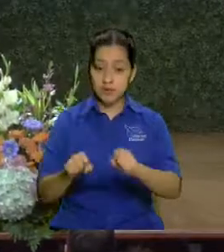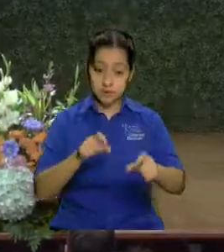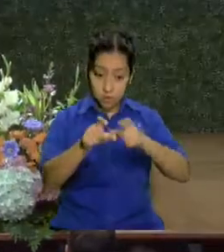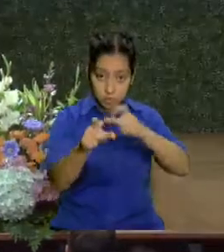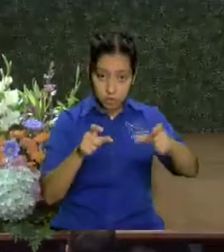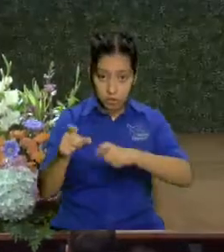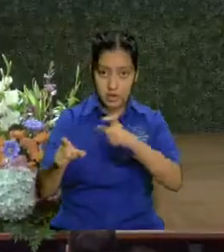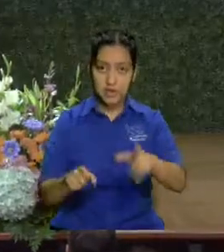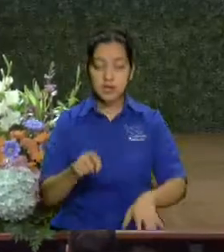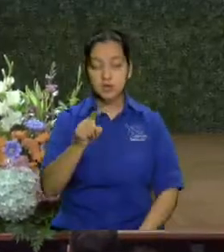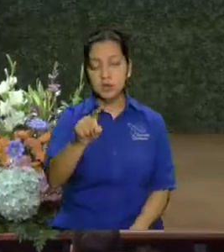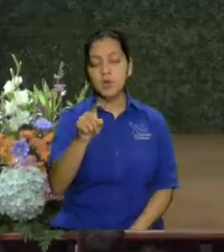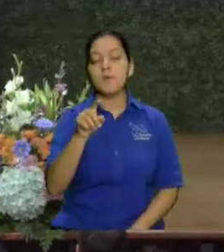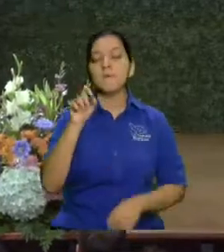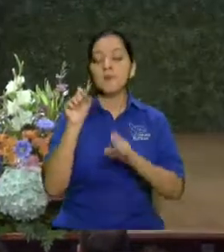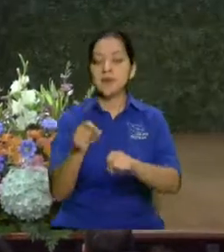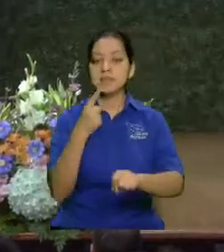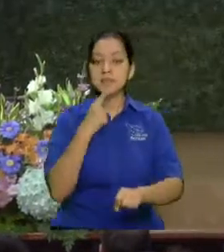tú puedes decir eso no entra aquí